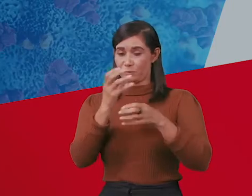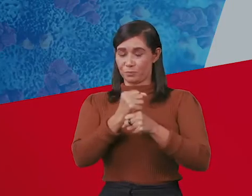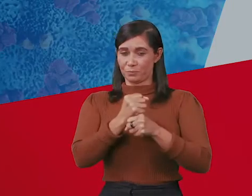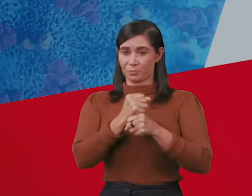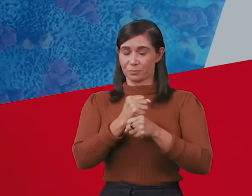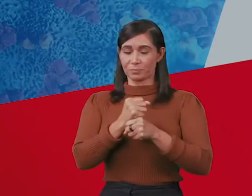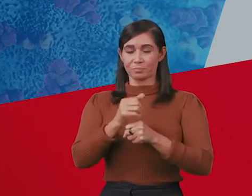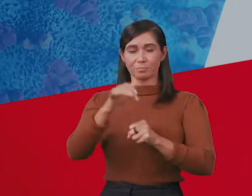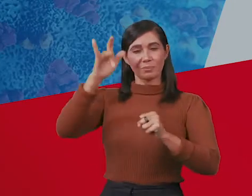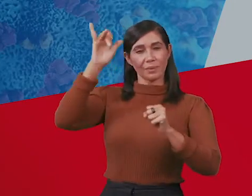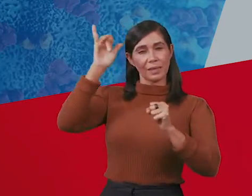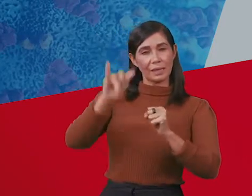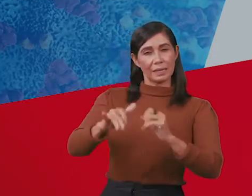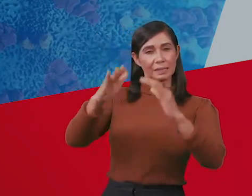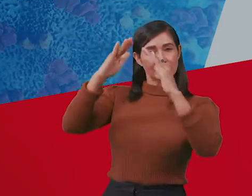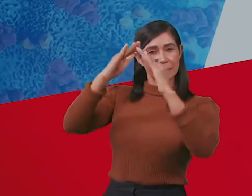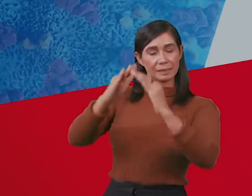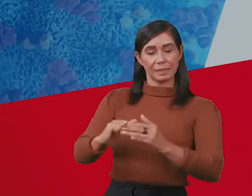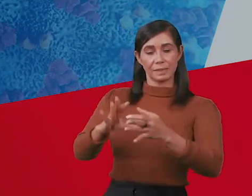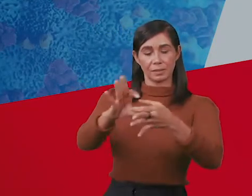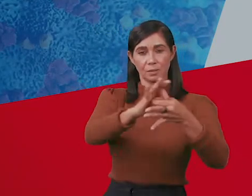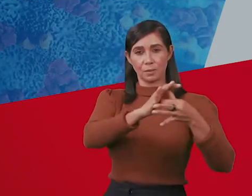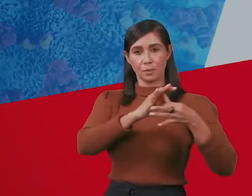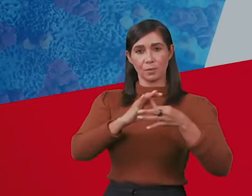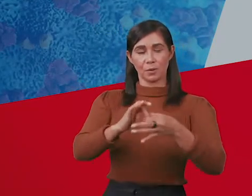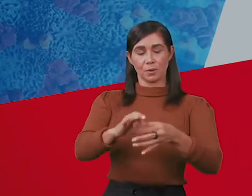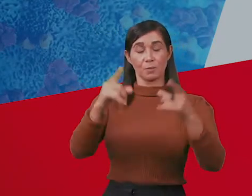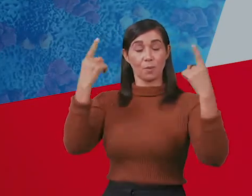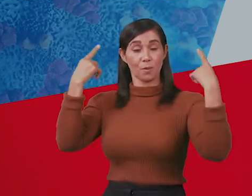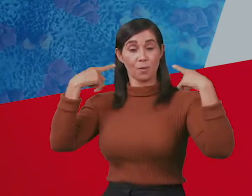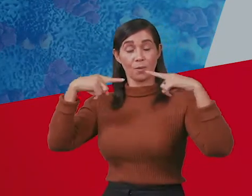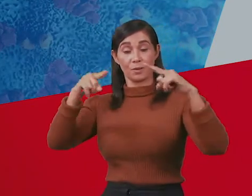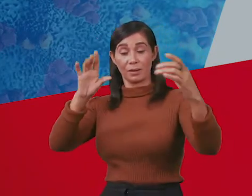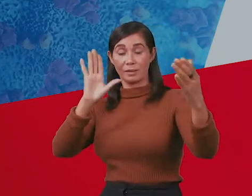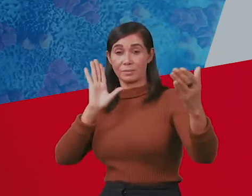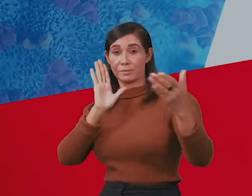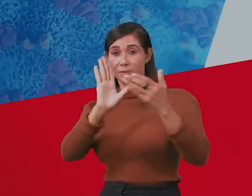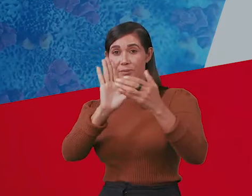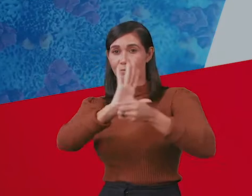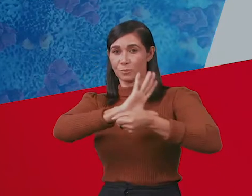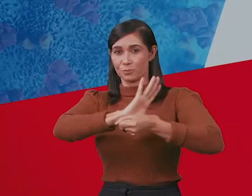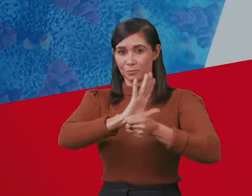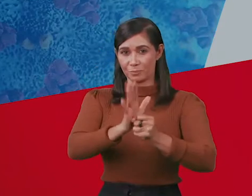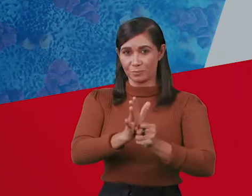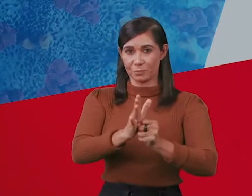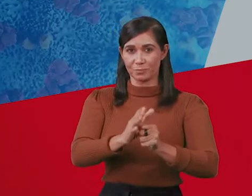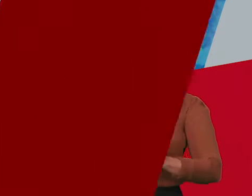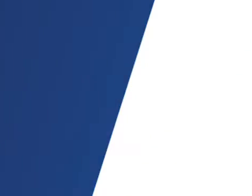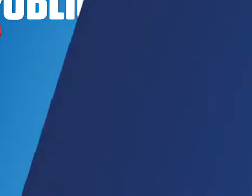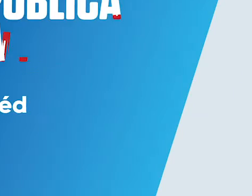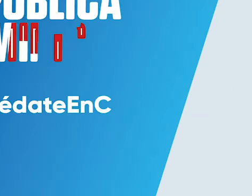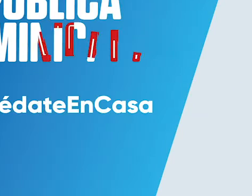en menos de un mes. Quédate en casa. Unidos lograremos ganar la guerra al coronavirus.